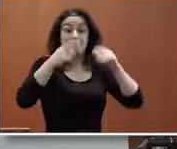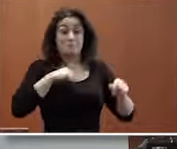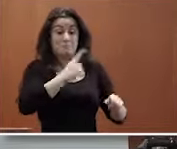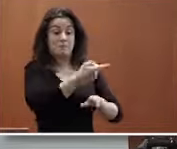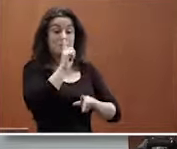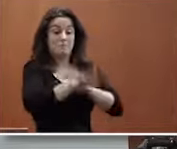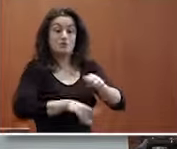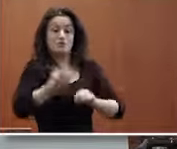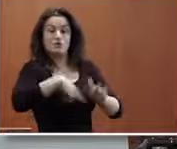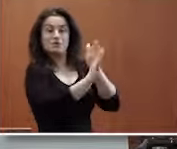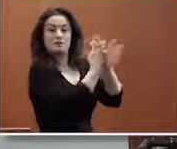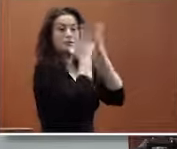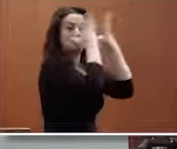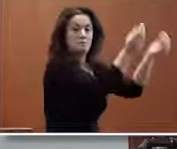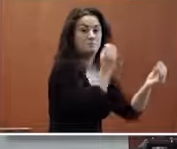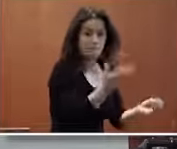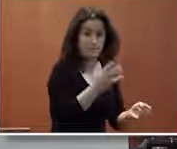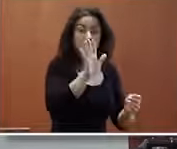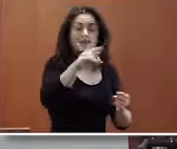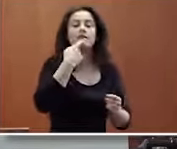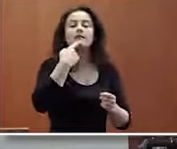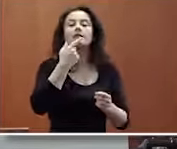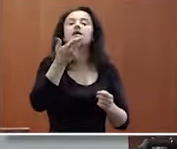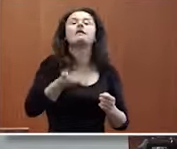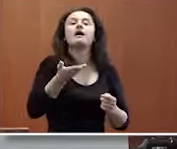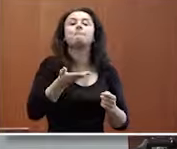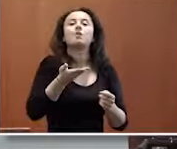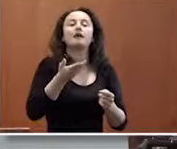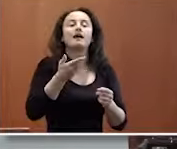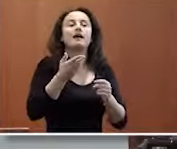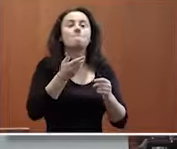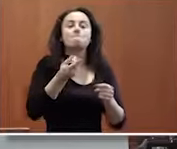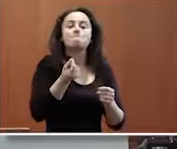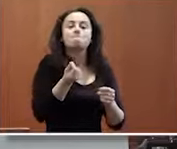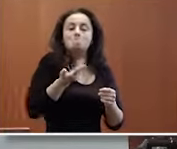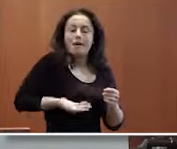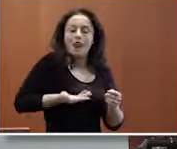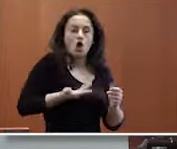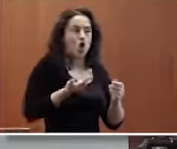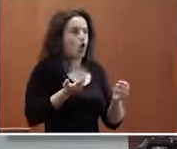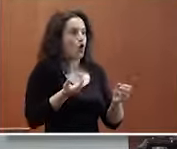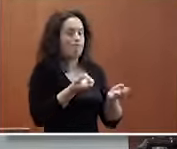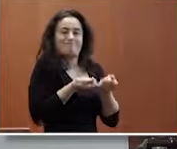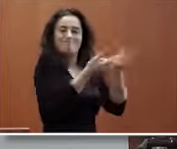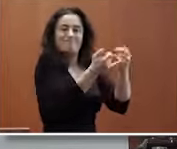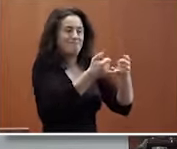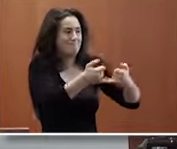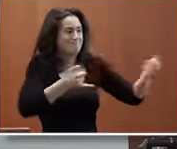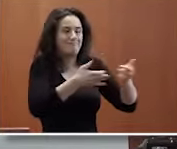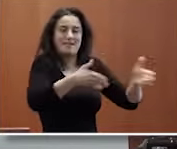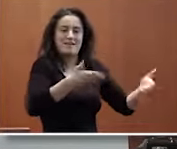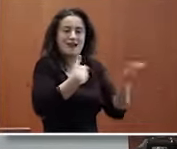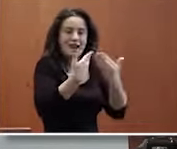por lo tanto a veces no hay una aportación directa a recursos pero si tiene que haber una aportación de valor si tiene que ser cauce para un establecimiento de relaciones